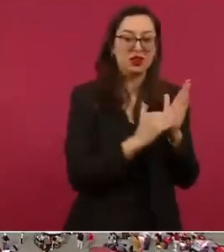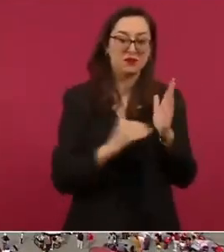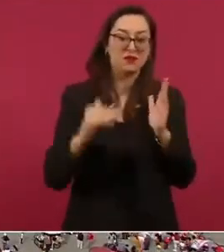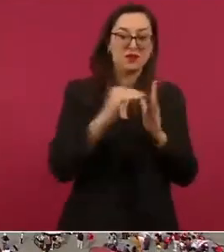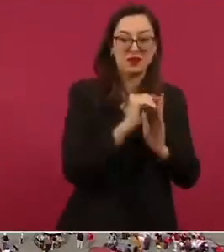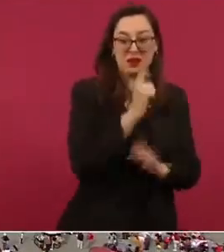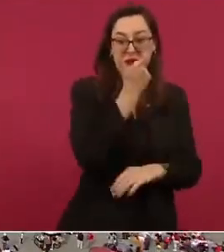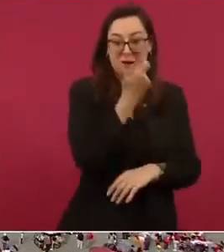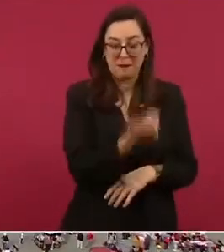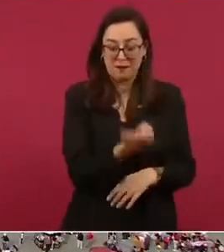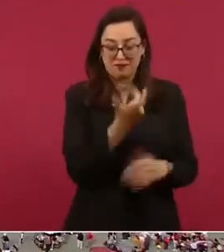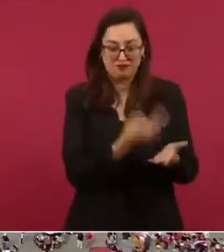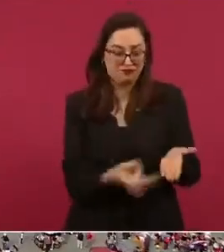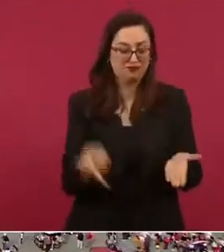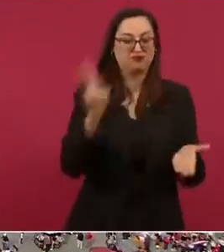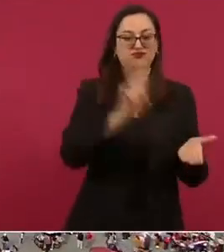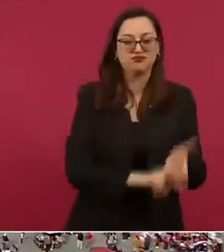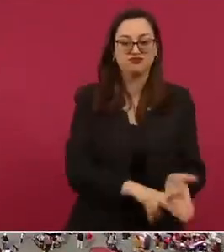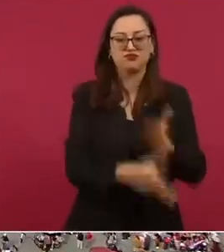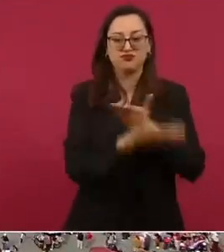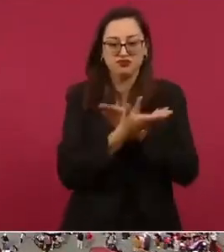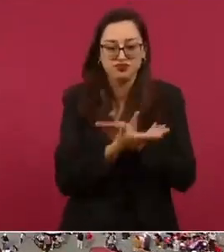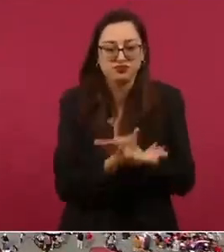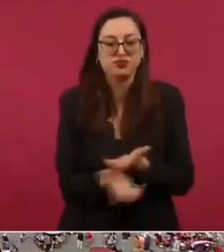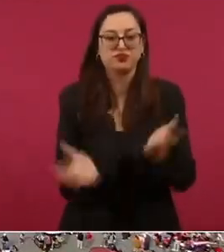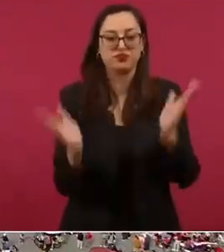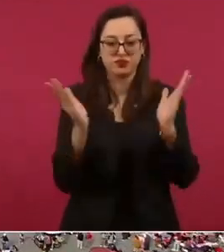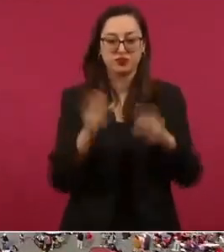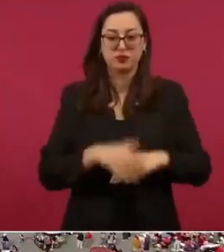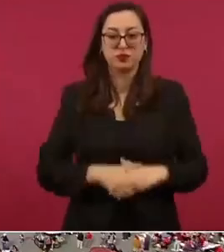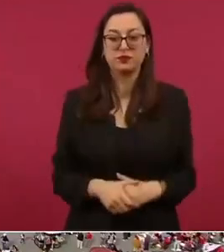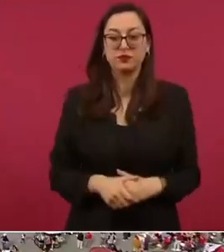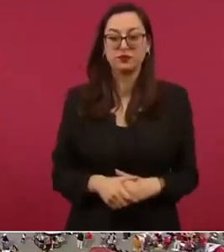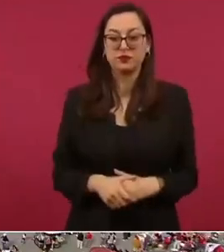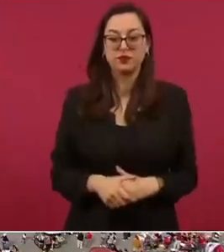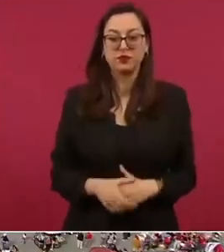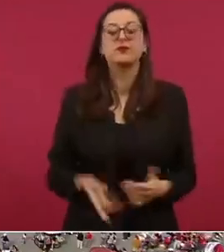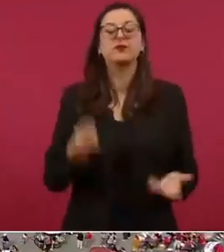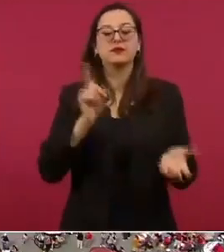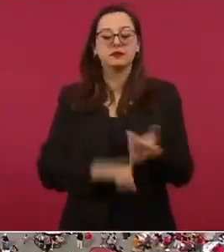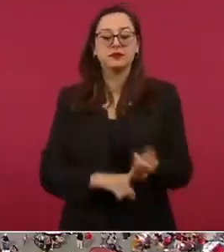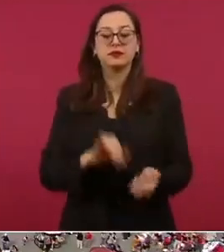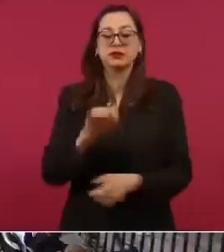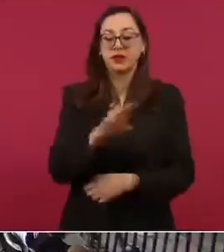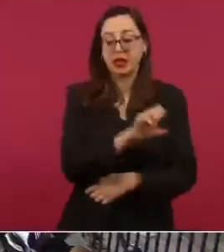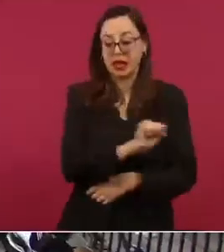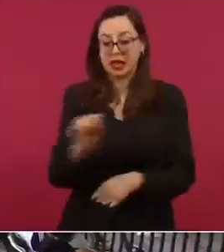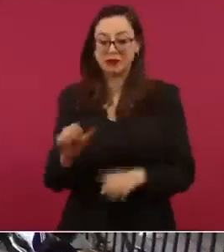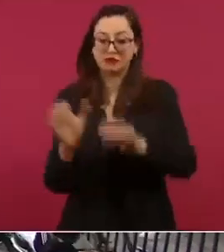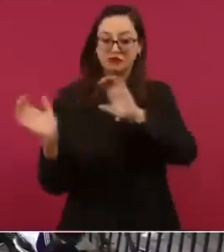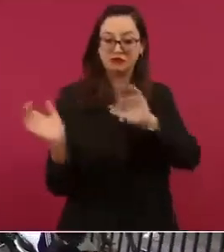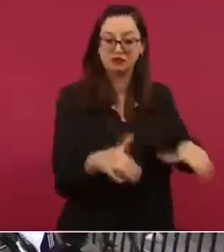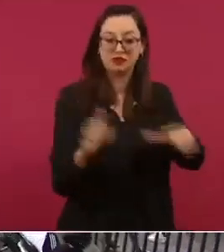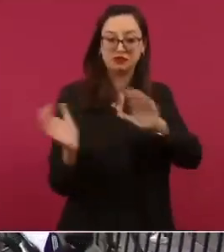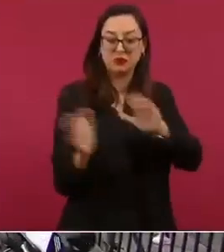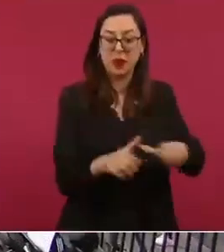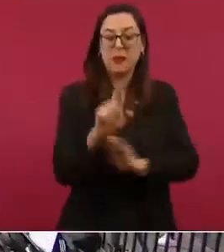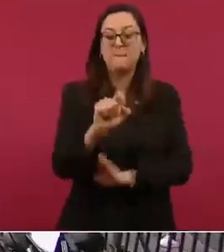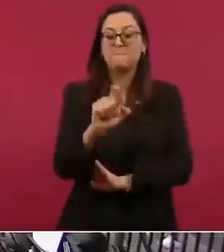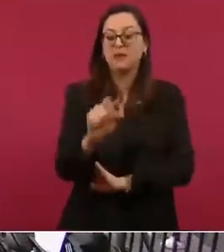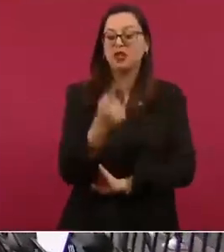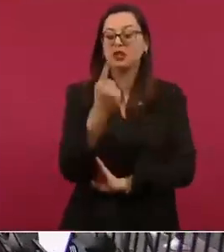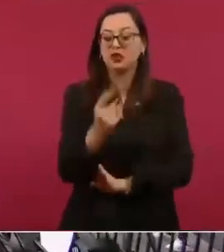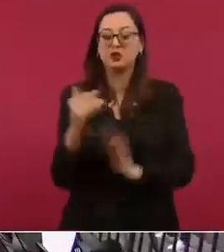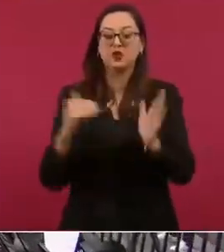están inscritos inscritos al seguro social 21 millones 722